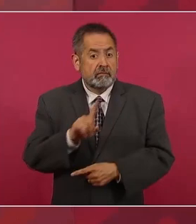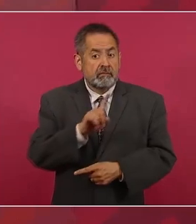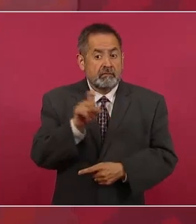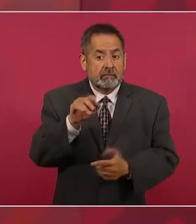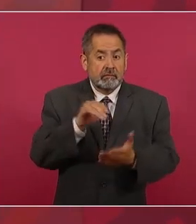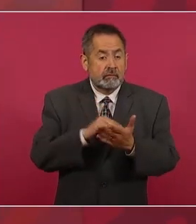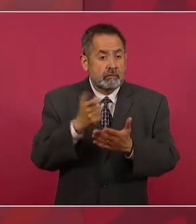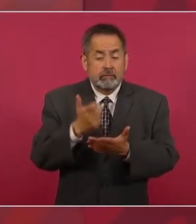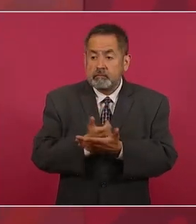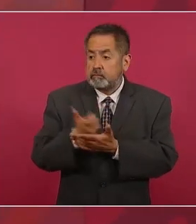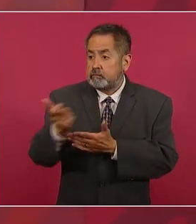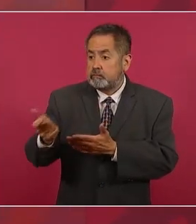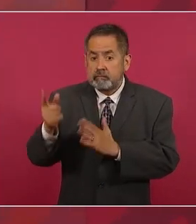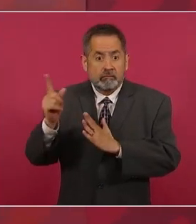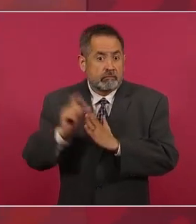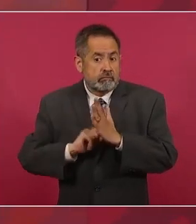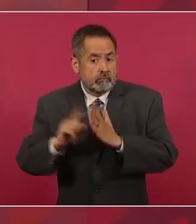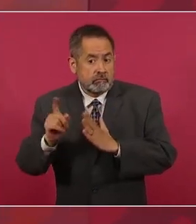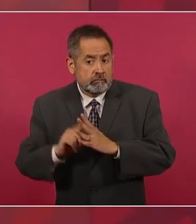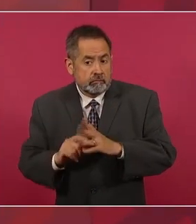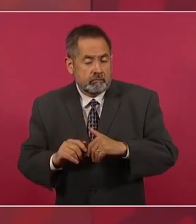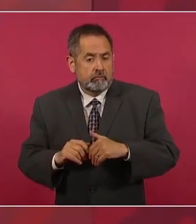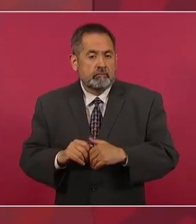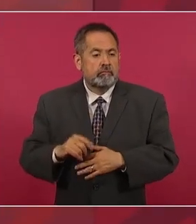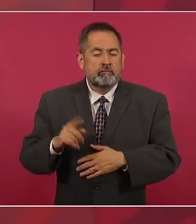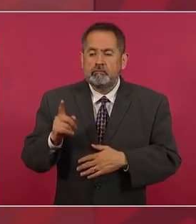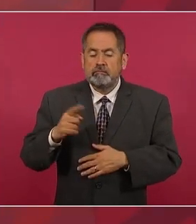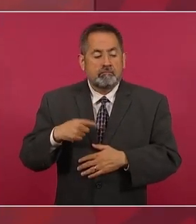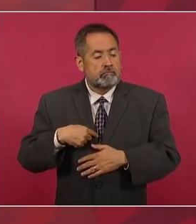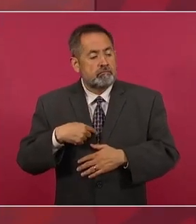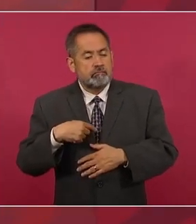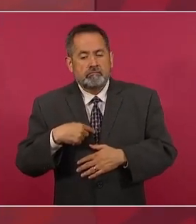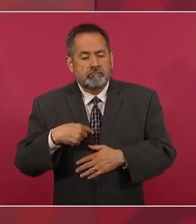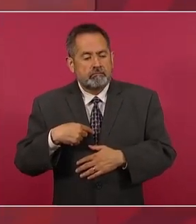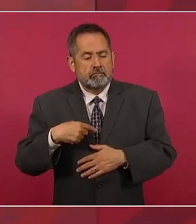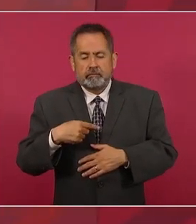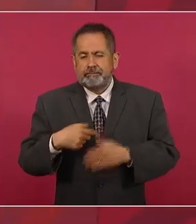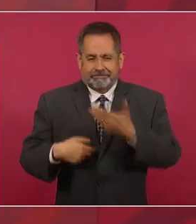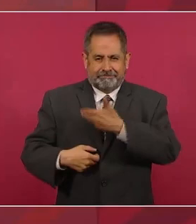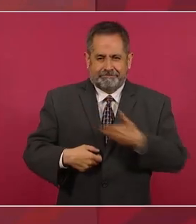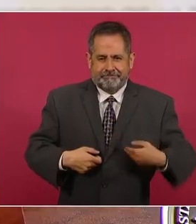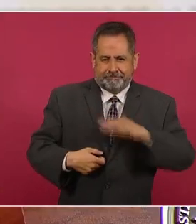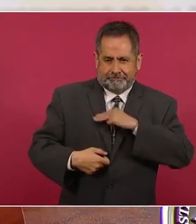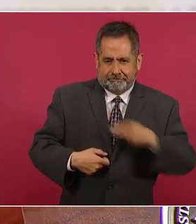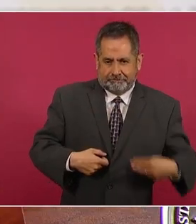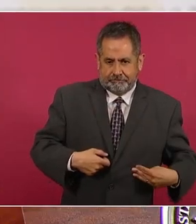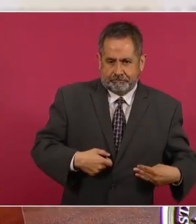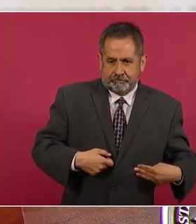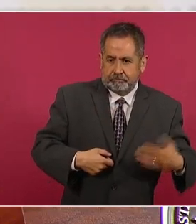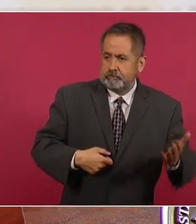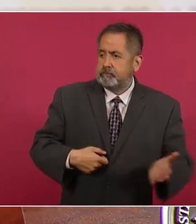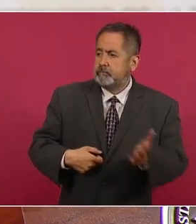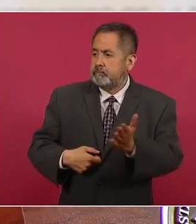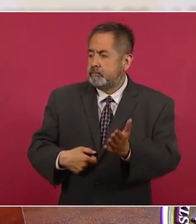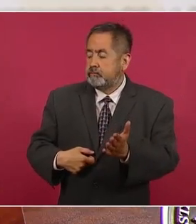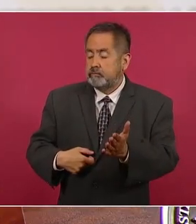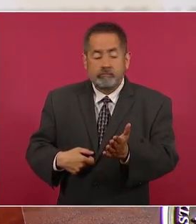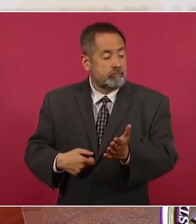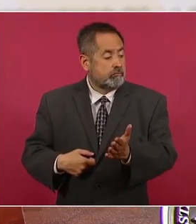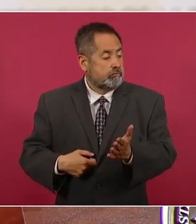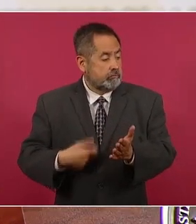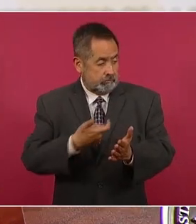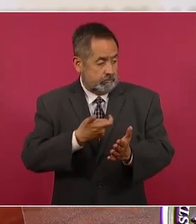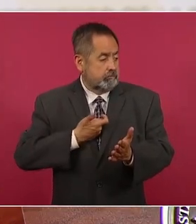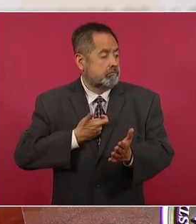un acta es un soborno, un moche